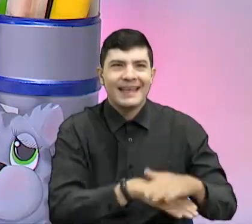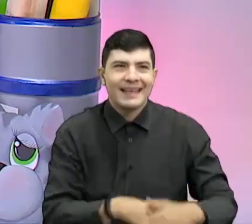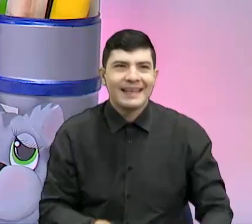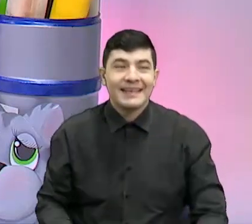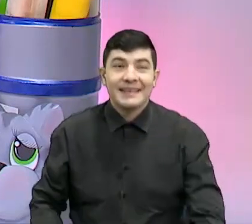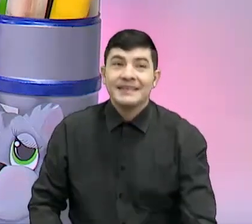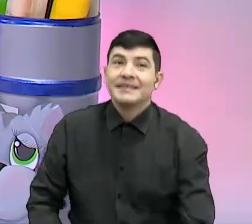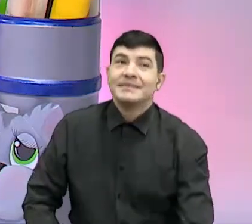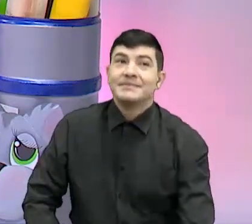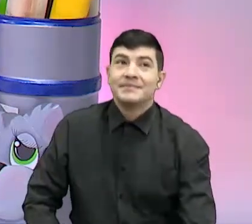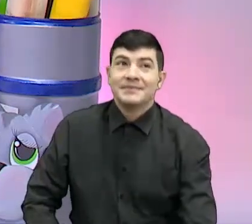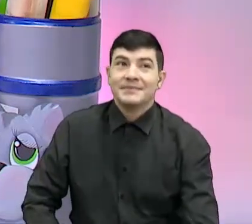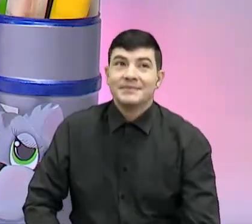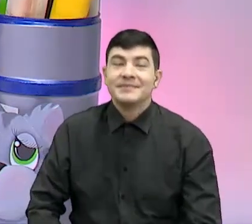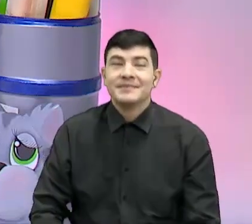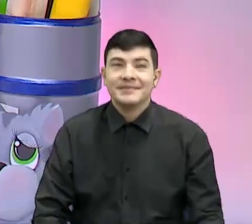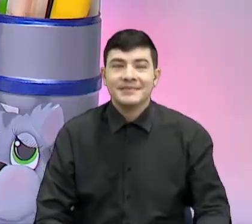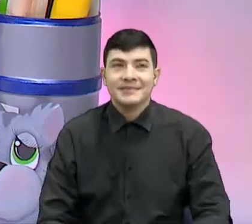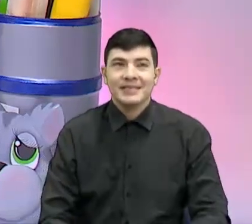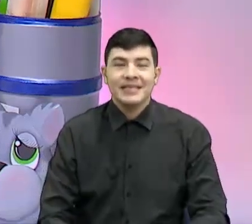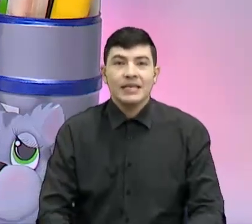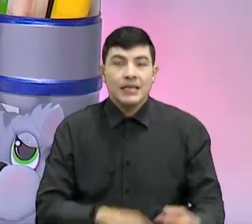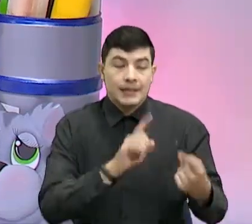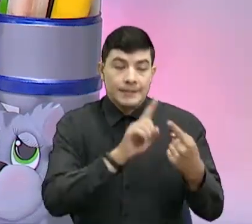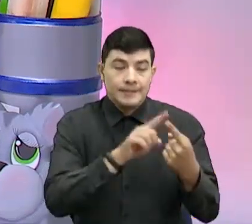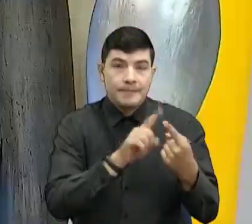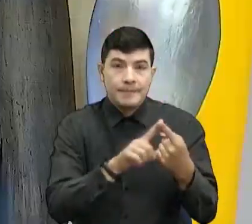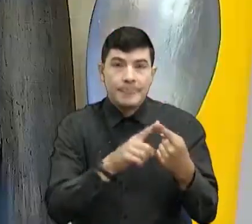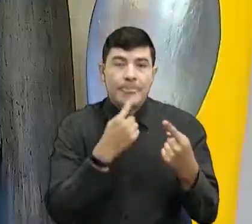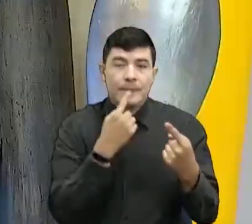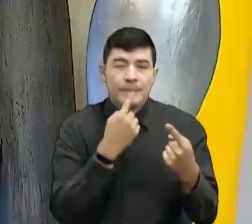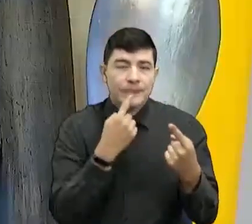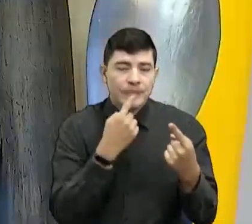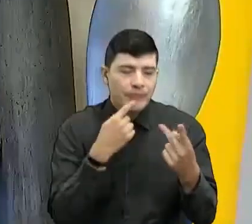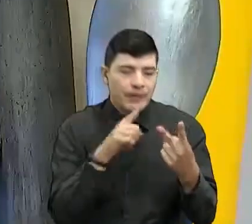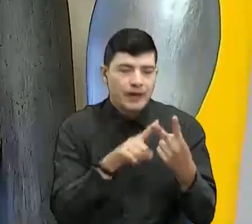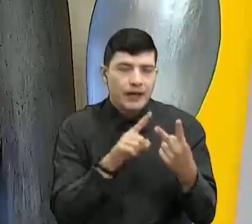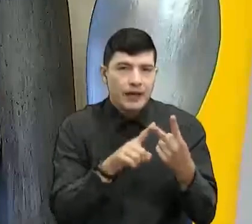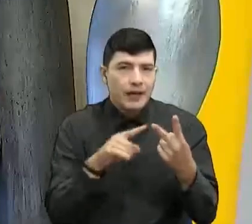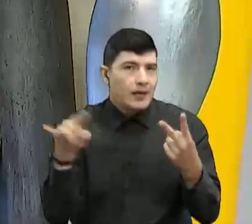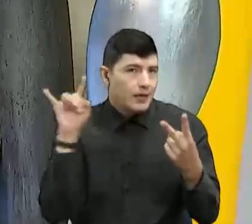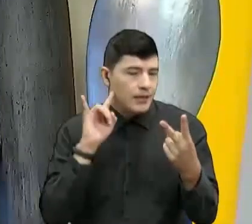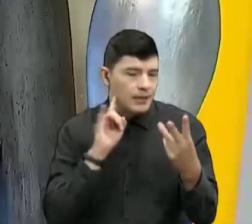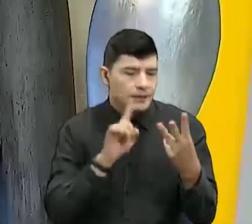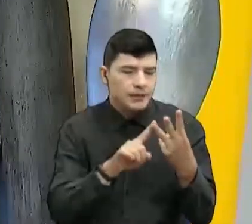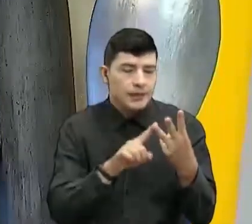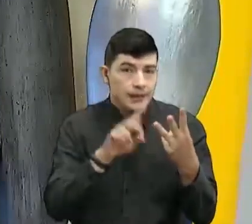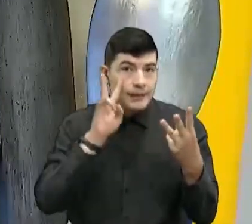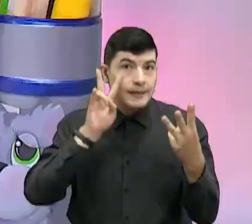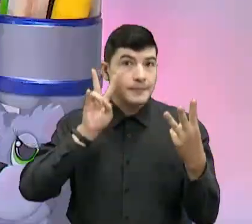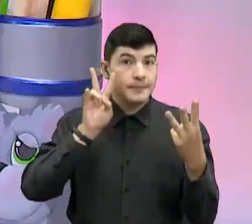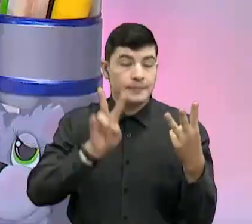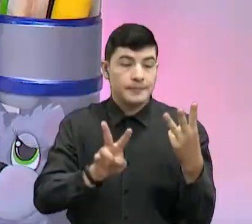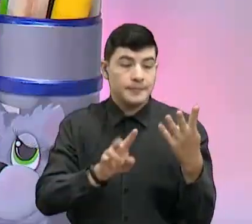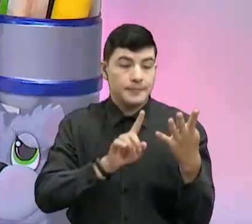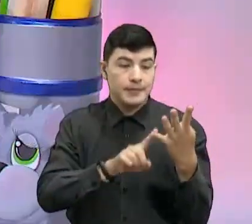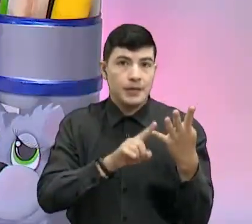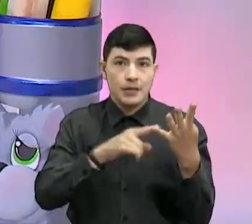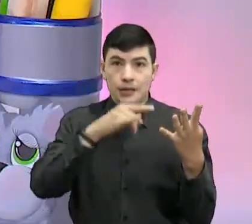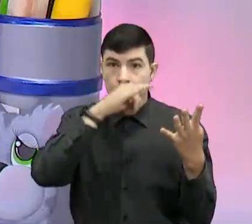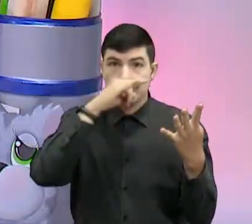Entonces llevamos gusto, audición, vista, olfato. Y por último,